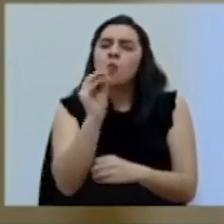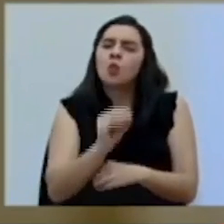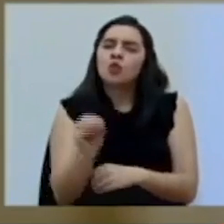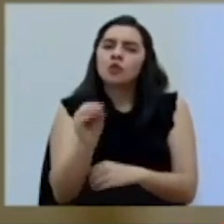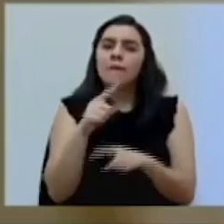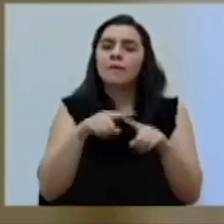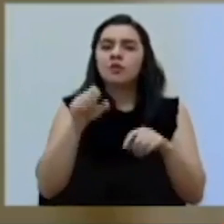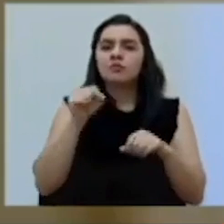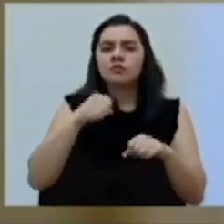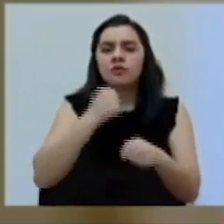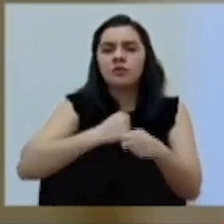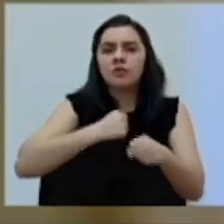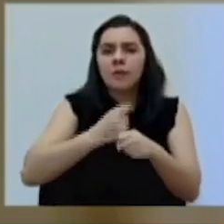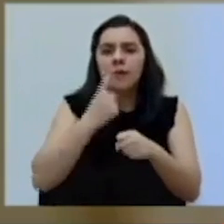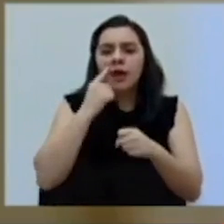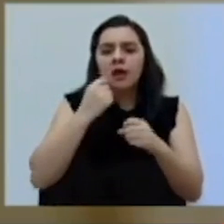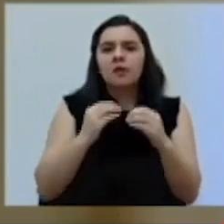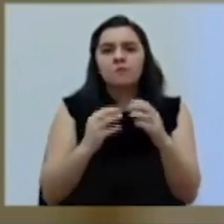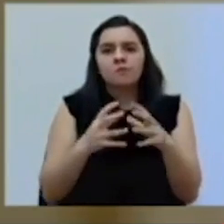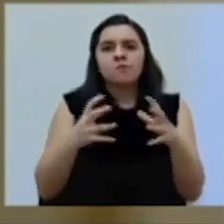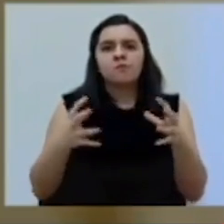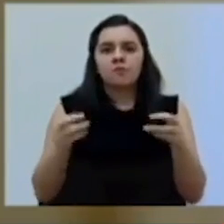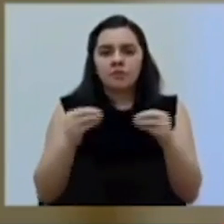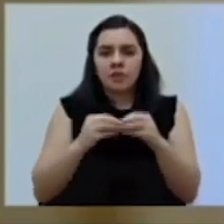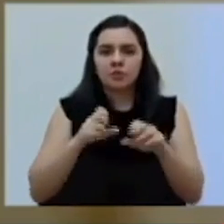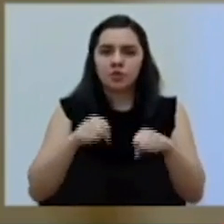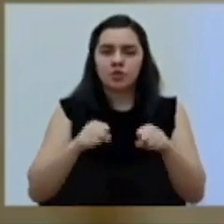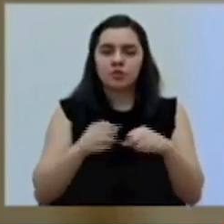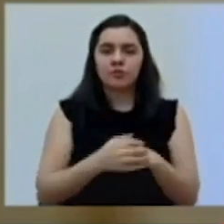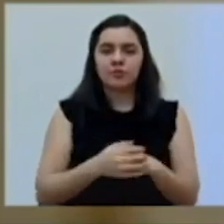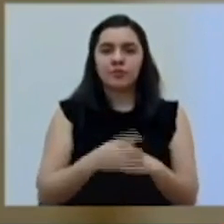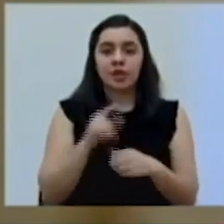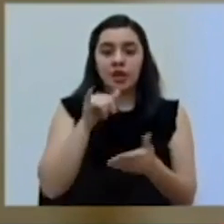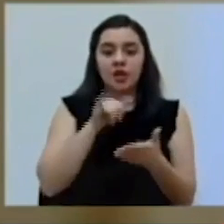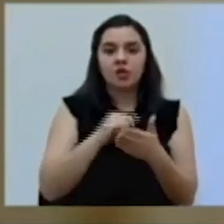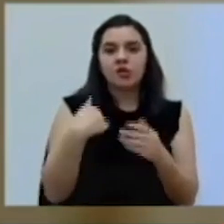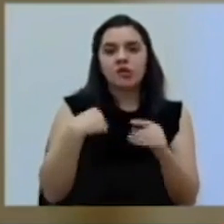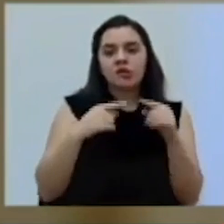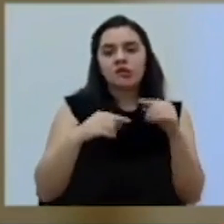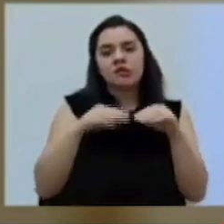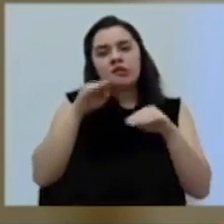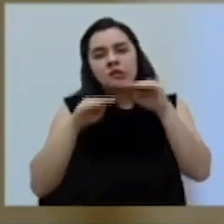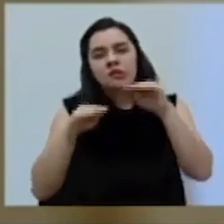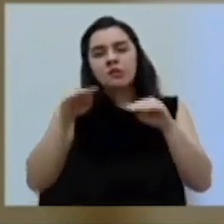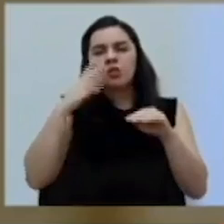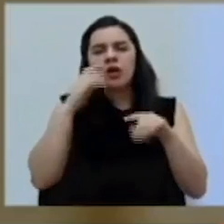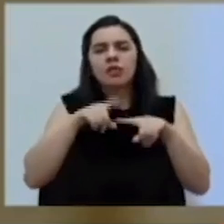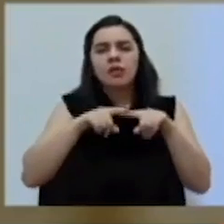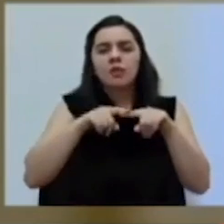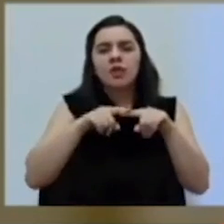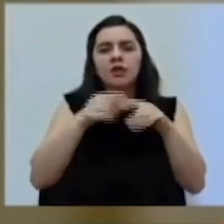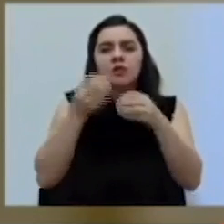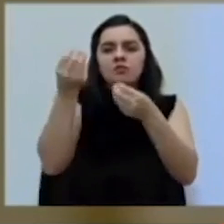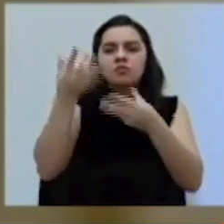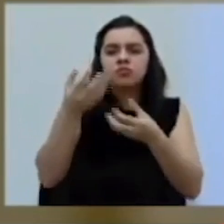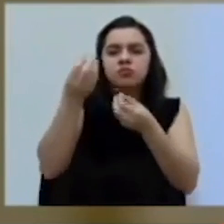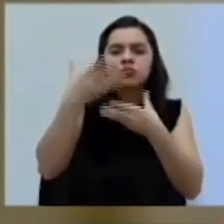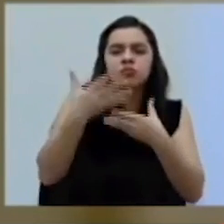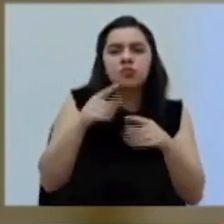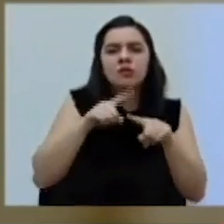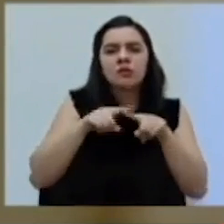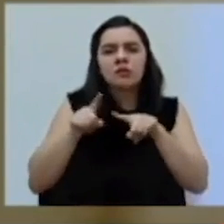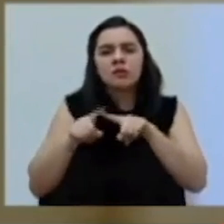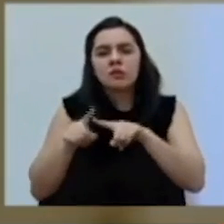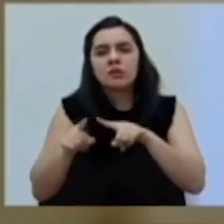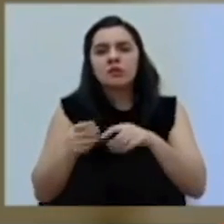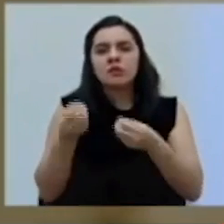acelerarlo lo más posible. Pero en esto podemos tener justamente vaivenes, porque esto depende mucho también de los flujos de información y del trabajo